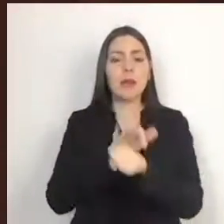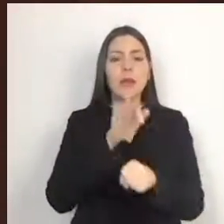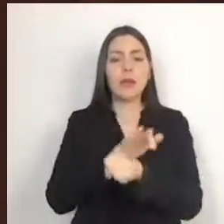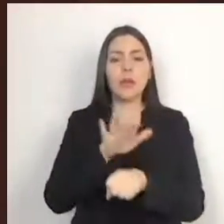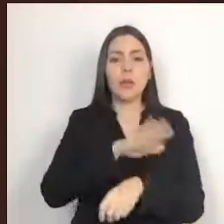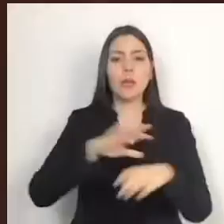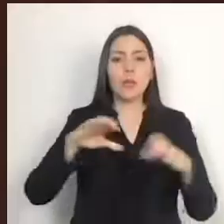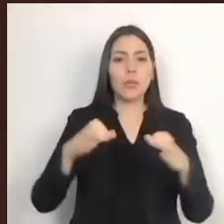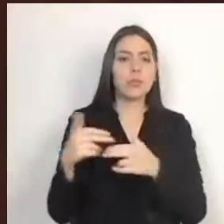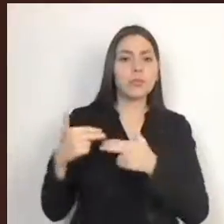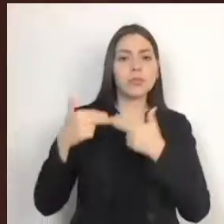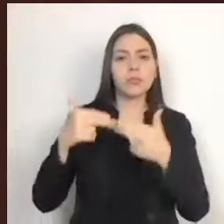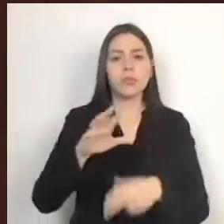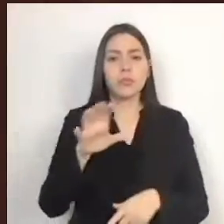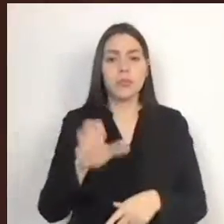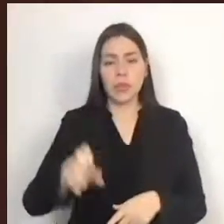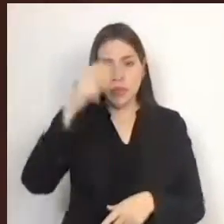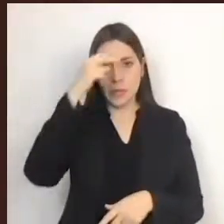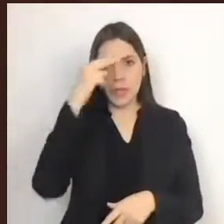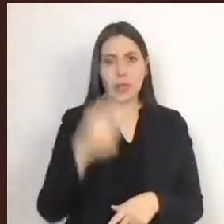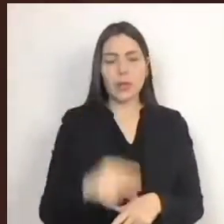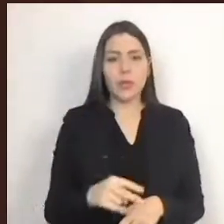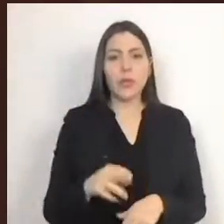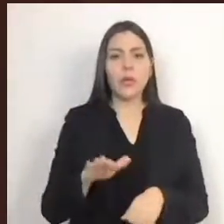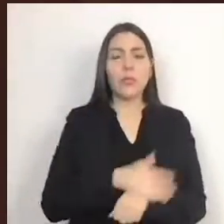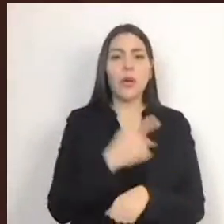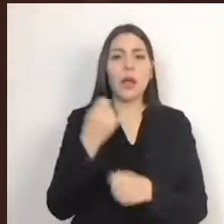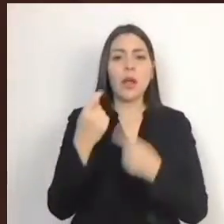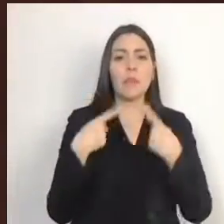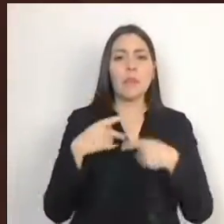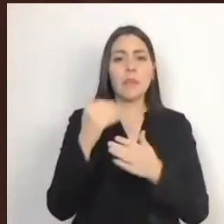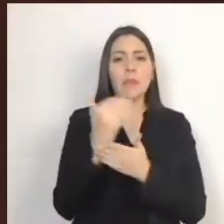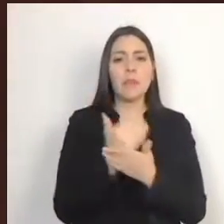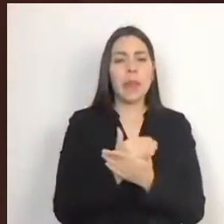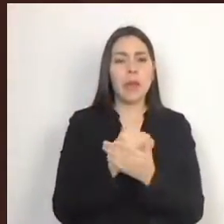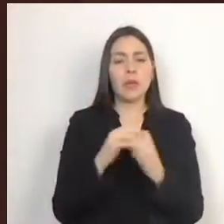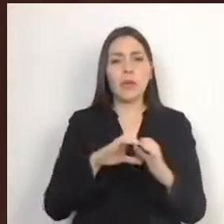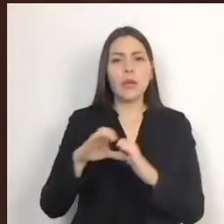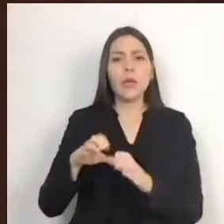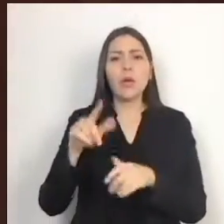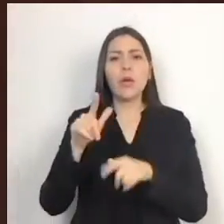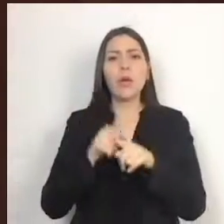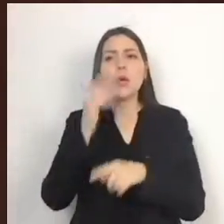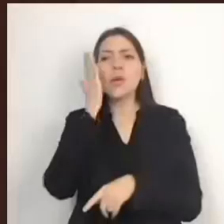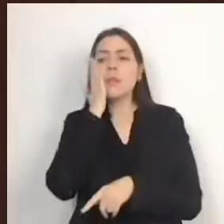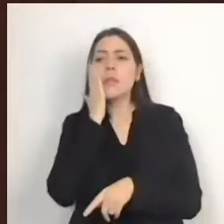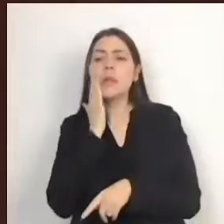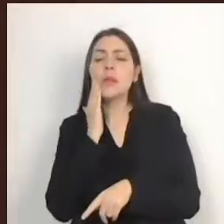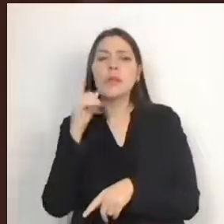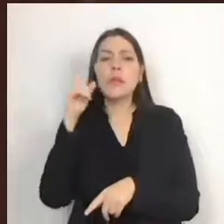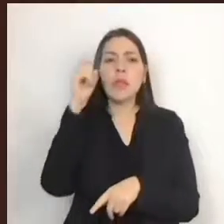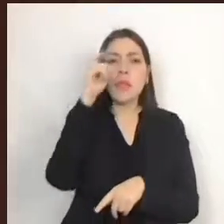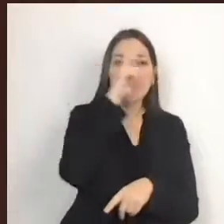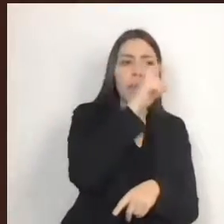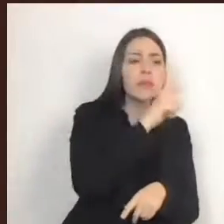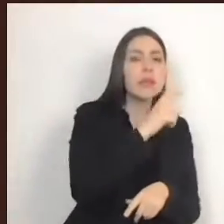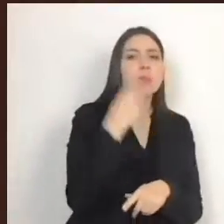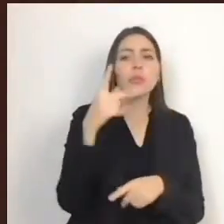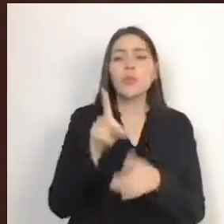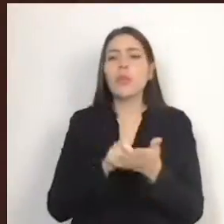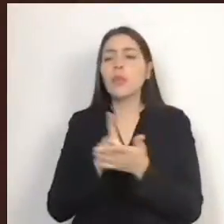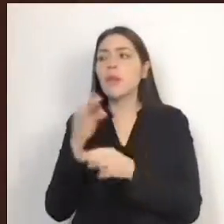virtud de que, como minoría identificada por cuestión de raza y de color de piel, afrontan dificultad de ejercer plenamente sus derechos y a la